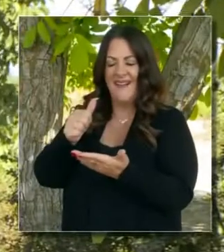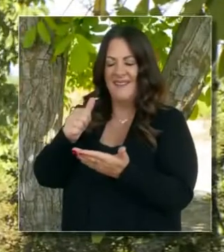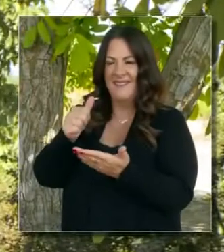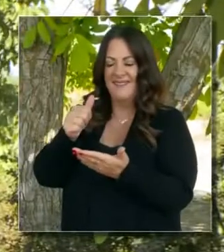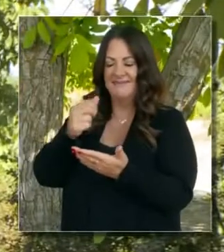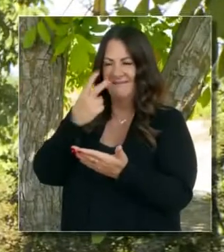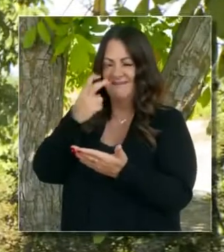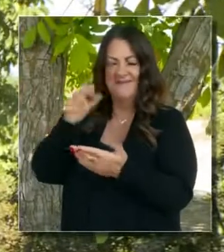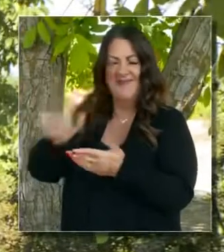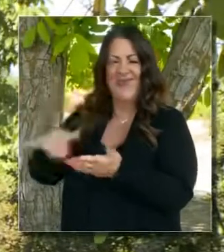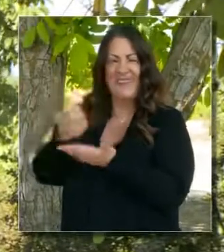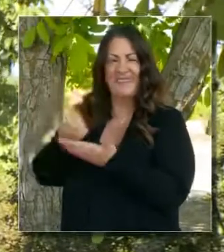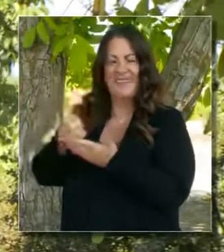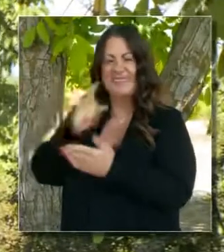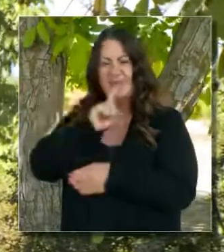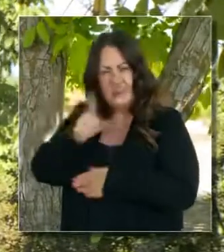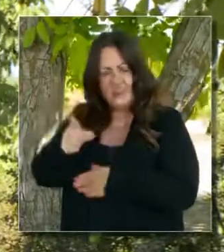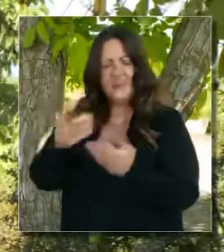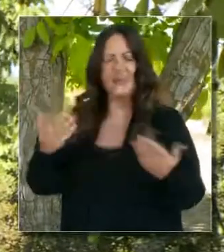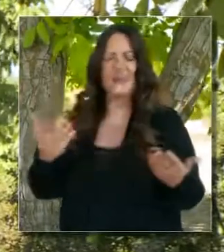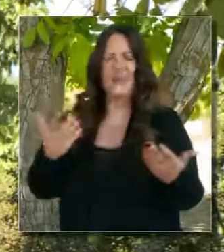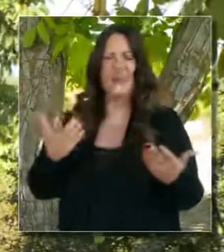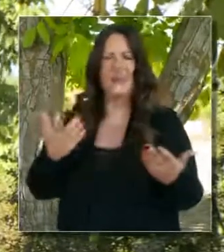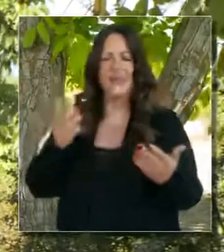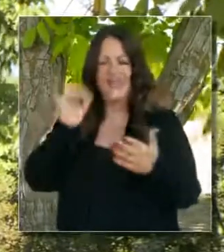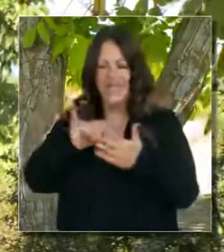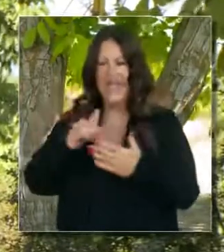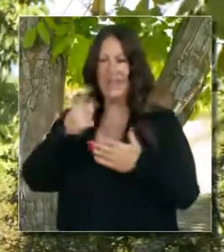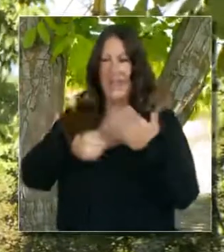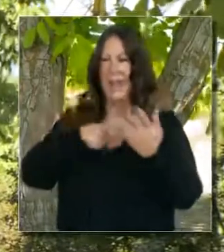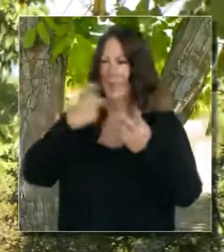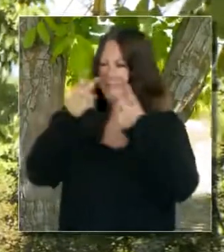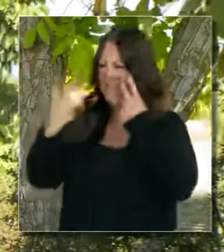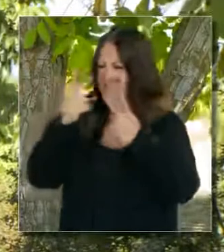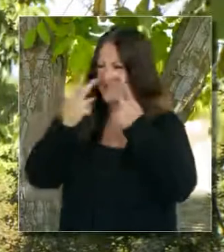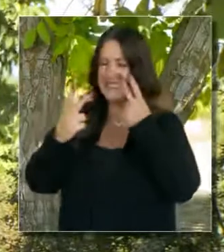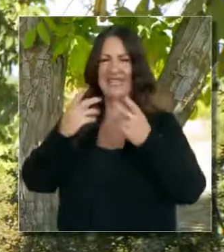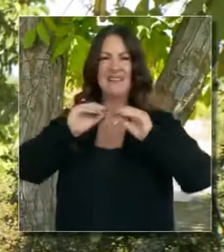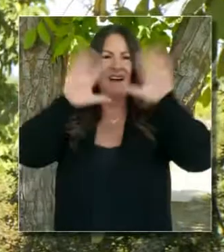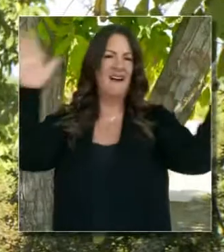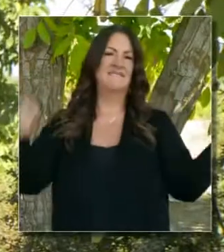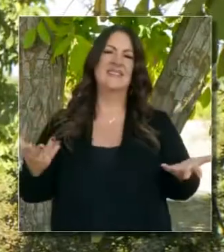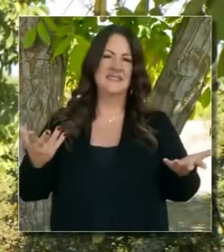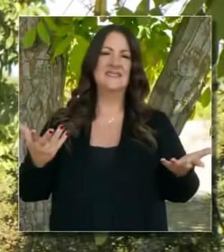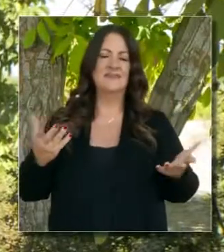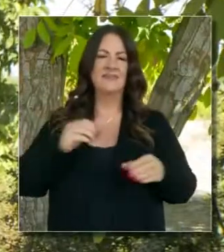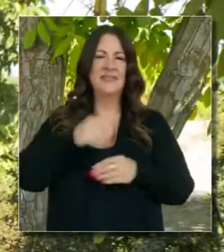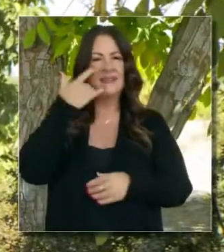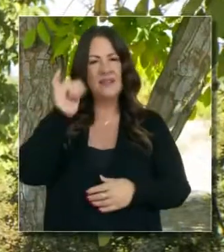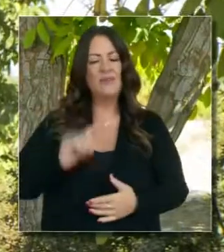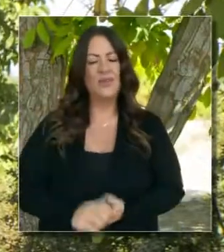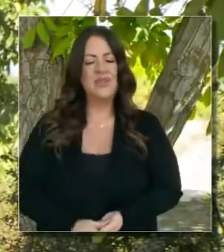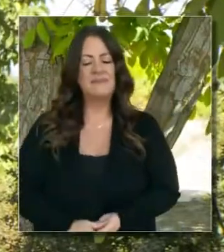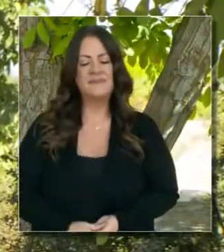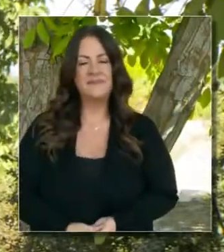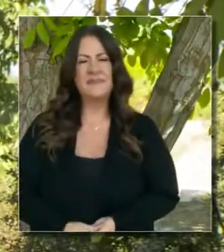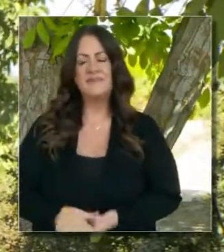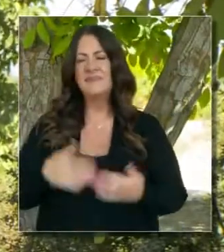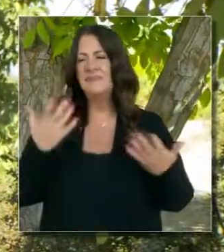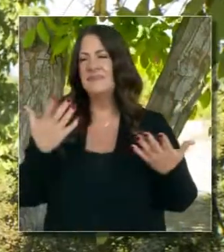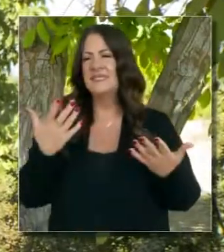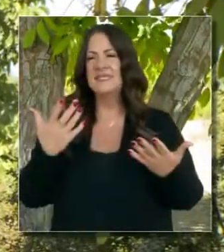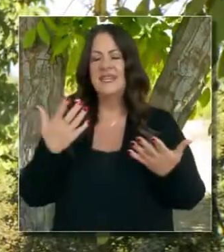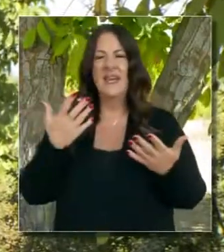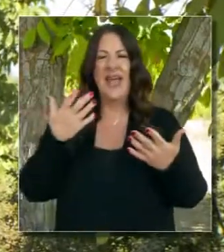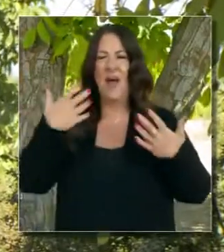a discusiones, interesado en alguna cosa particular. Eso es evidencia. Y esta es evidencia observable. Que todos vemos aquí en el estado